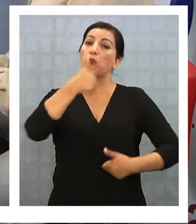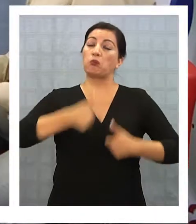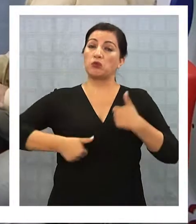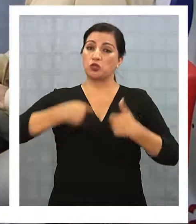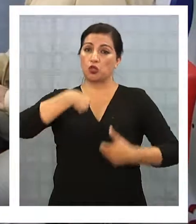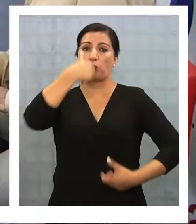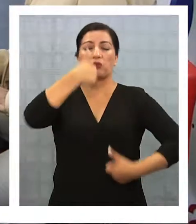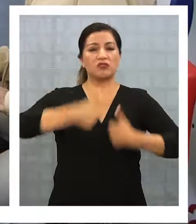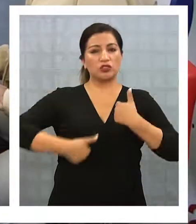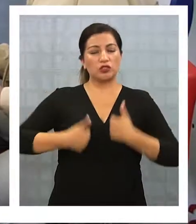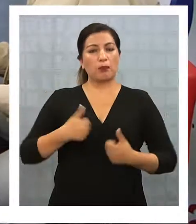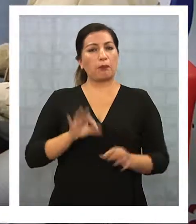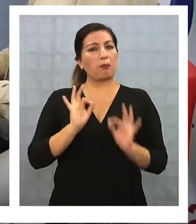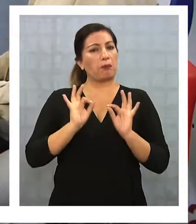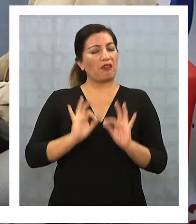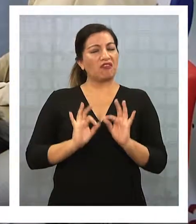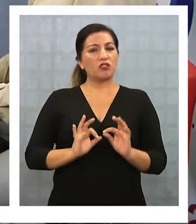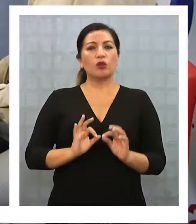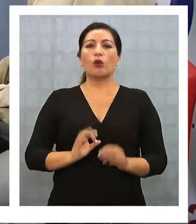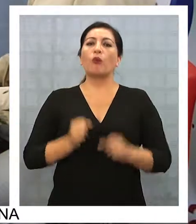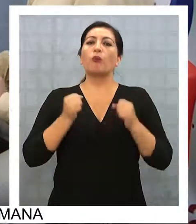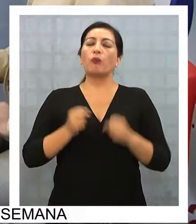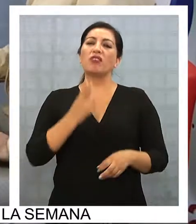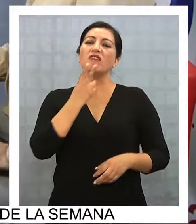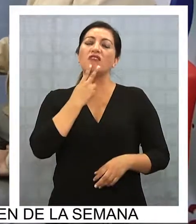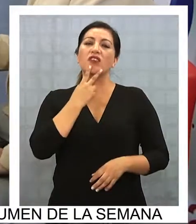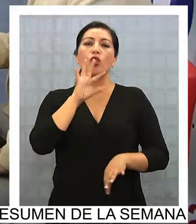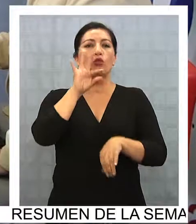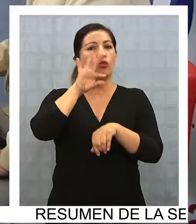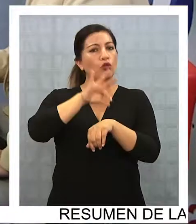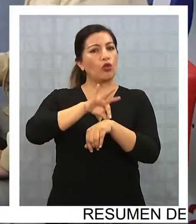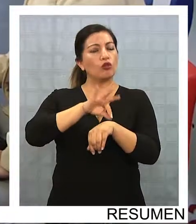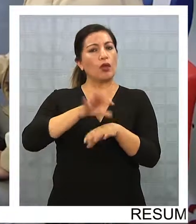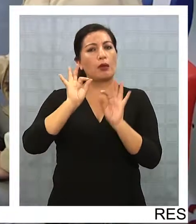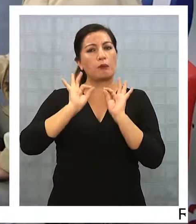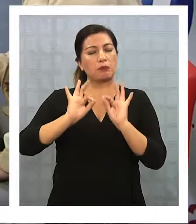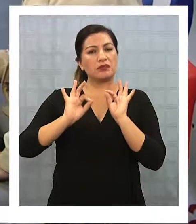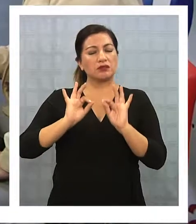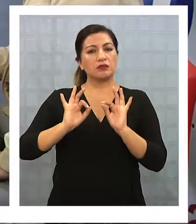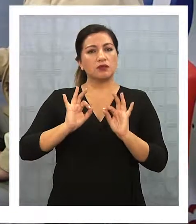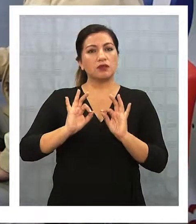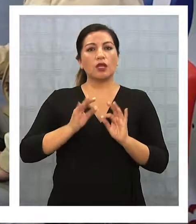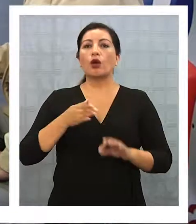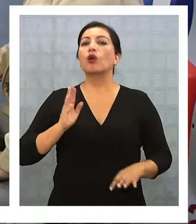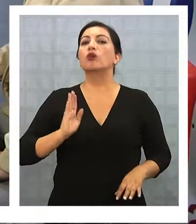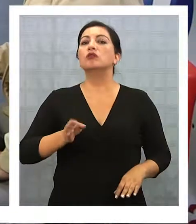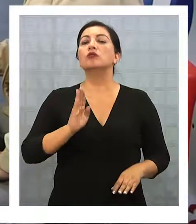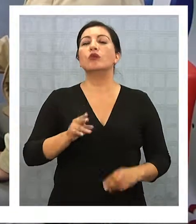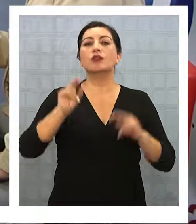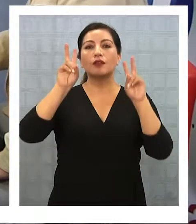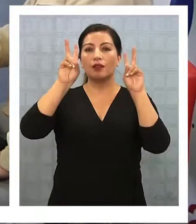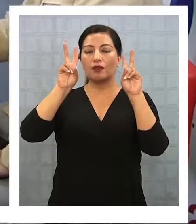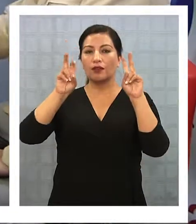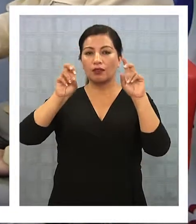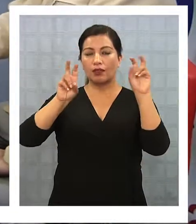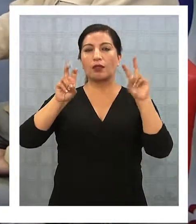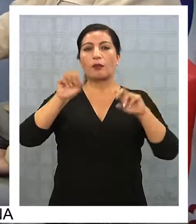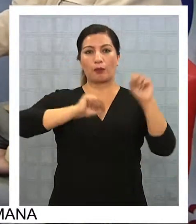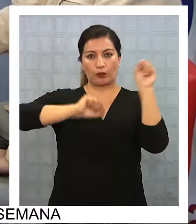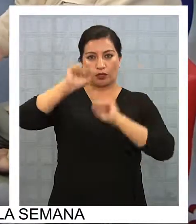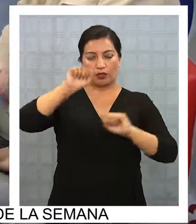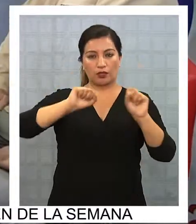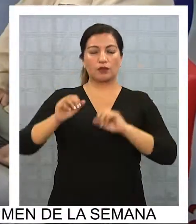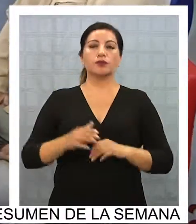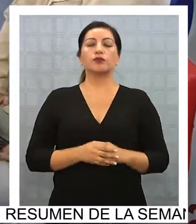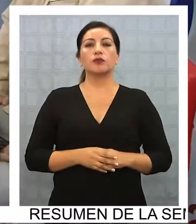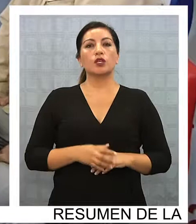que perfectamente podrías vivir como médico con tu especialidad, en fin, siga y persista, digamos, en este tema de la